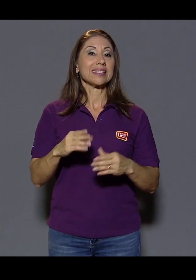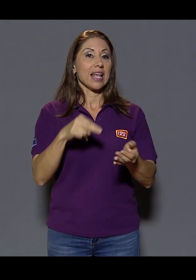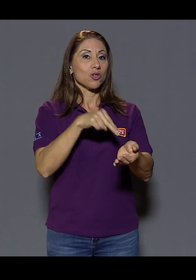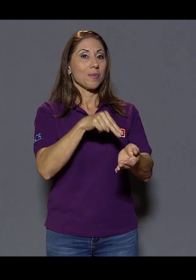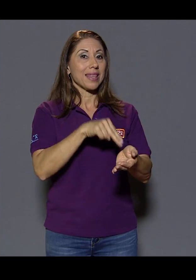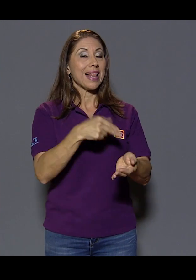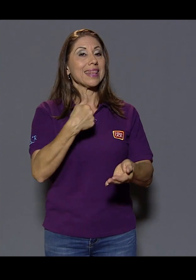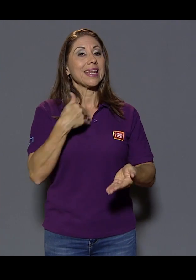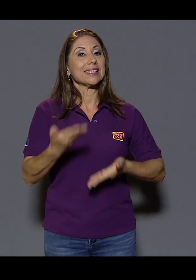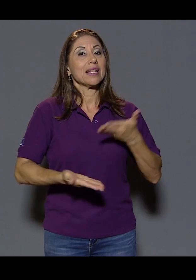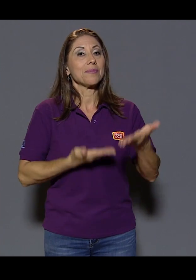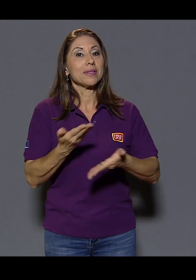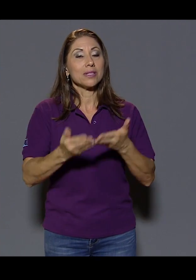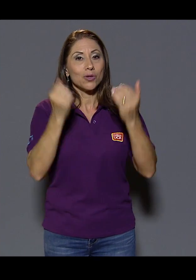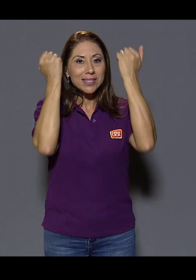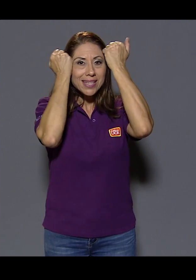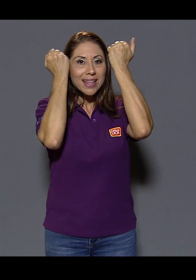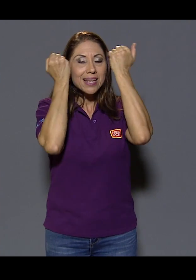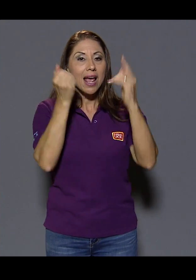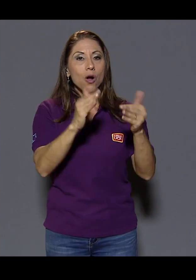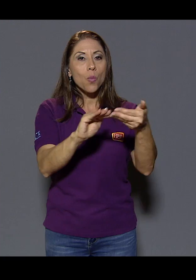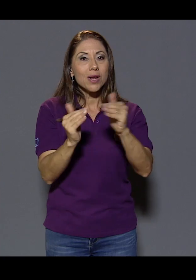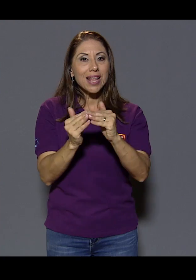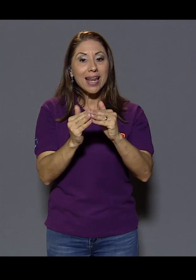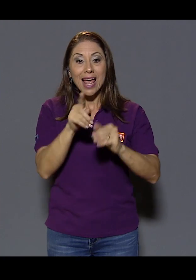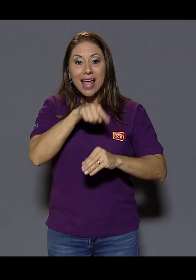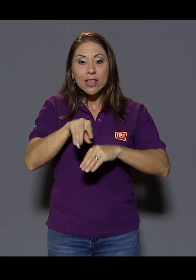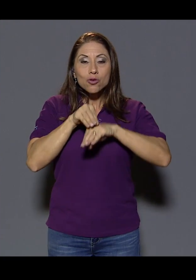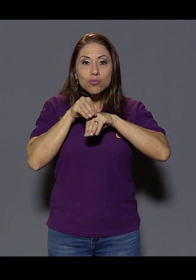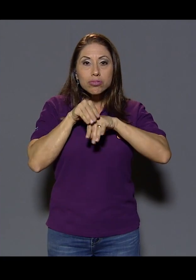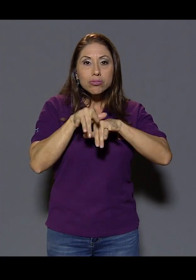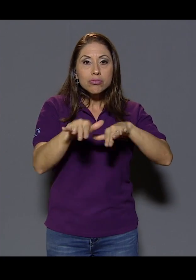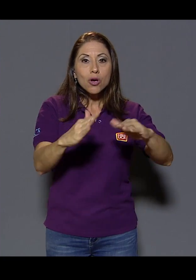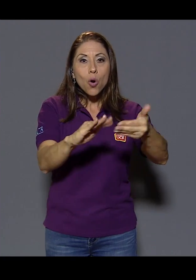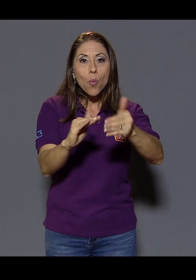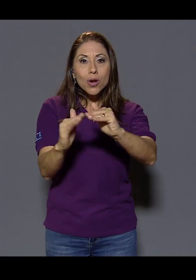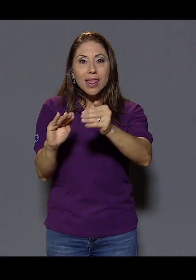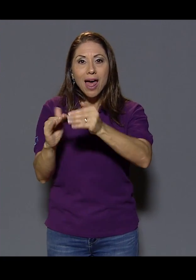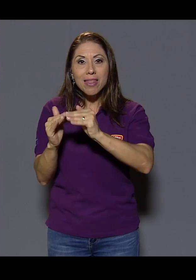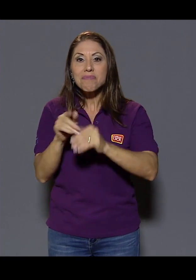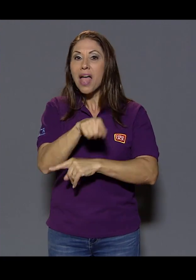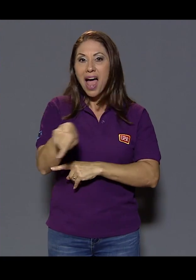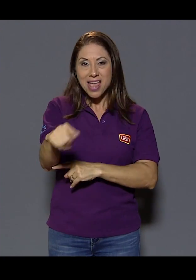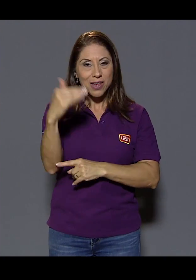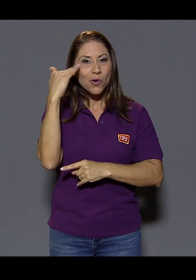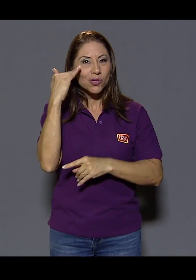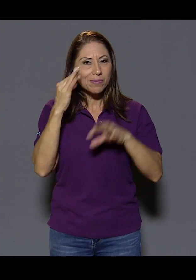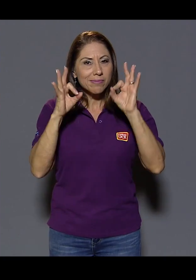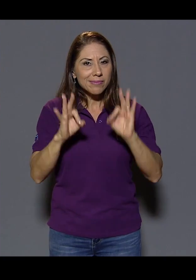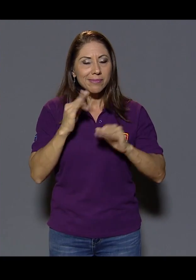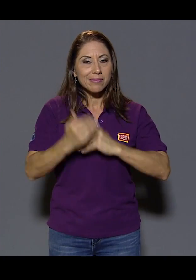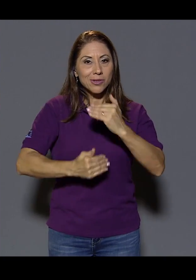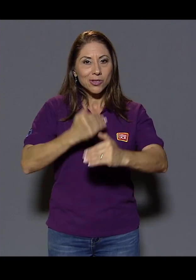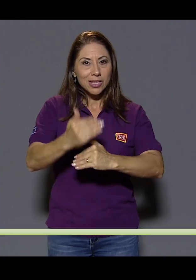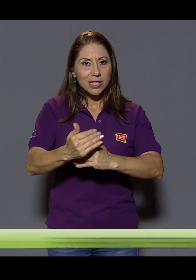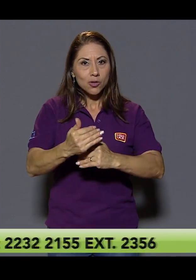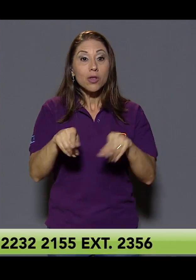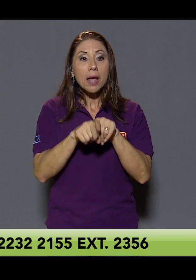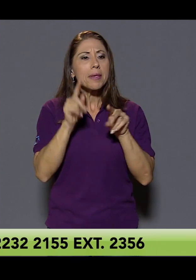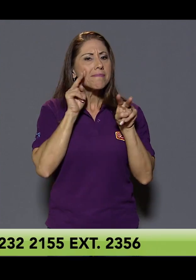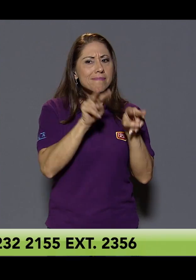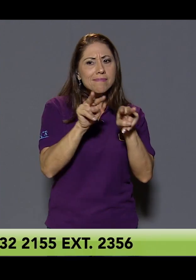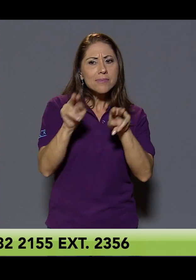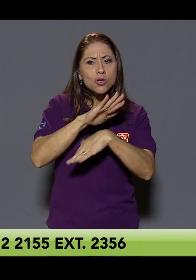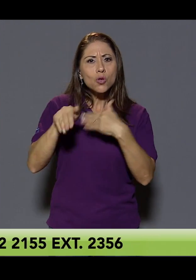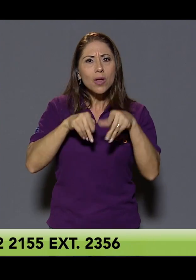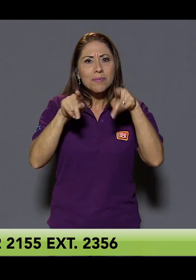recibir más información? Sí, el hospital tiene un servicio de psiquiatría comunitaria que se carga la proyección a la comunidad. Ahí conocemos bien el